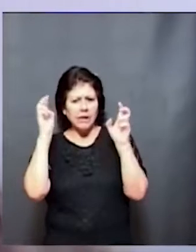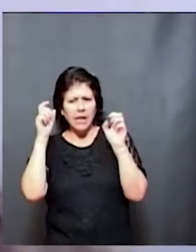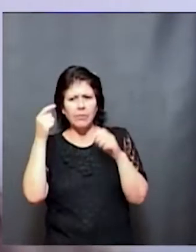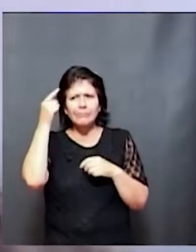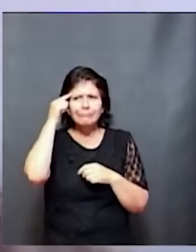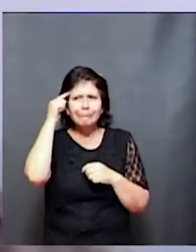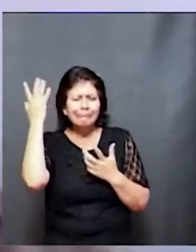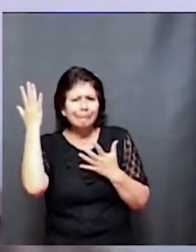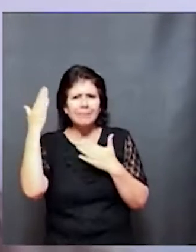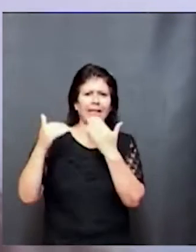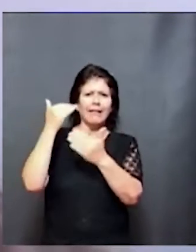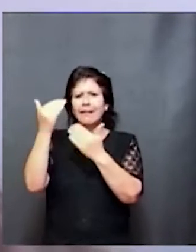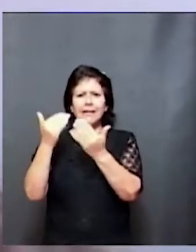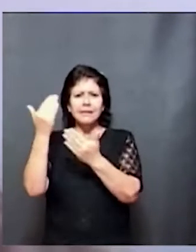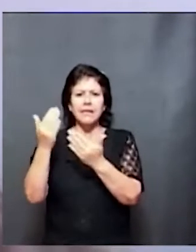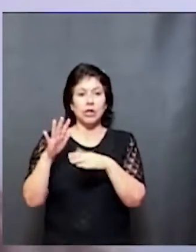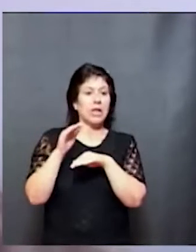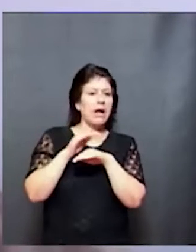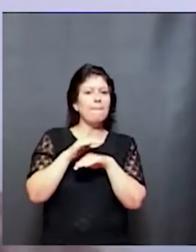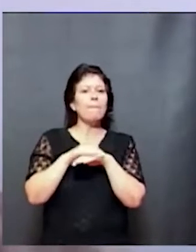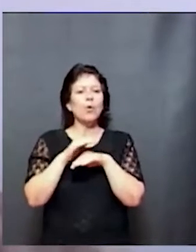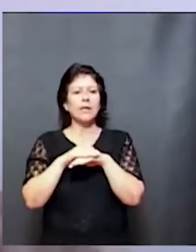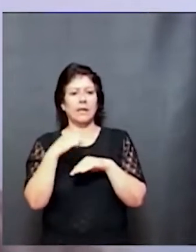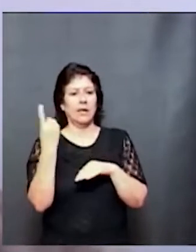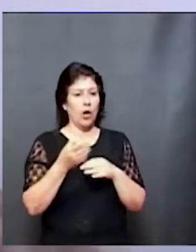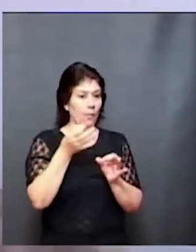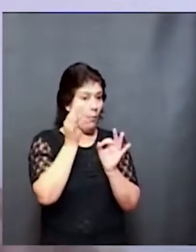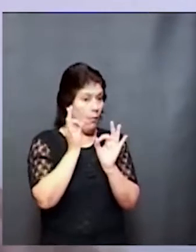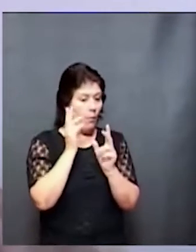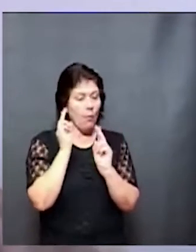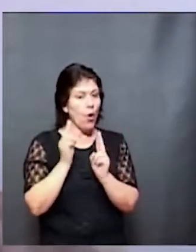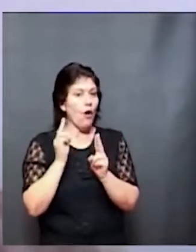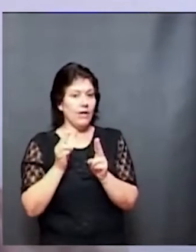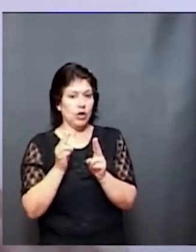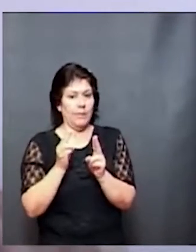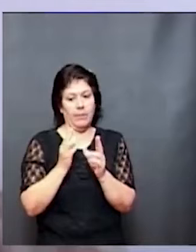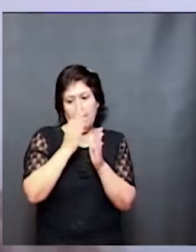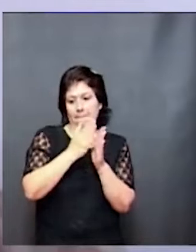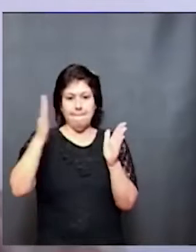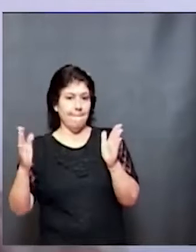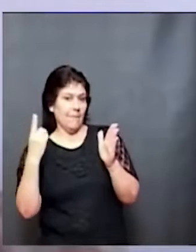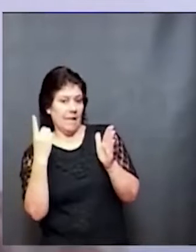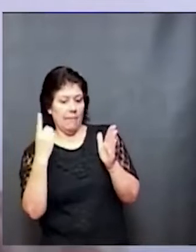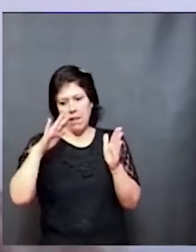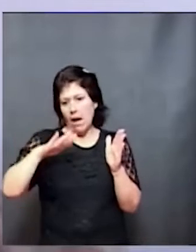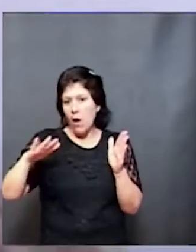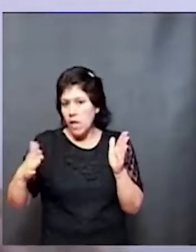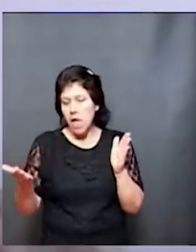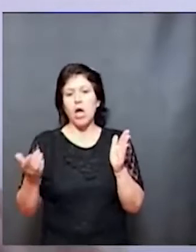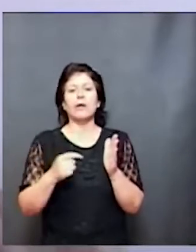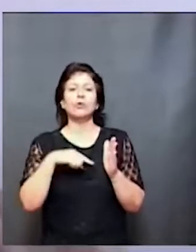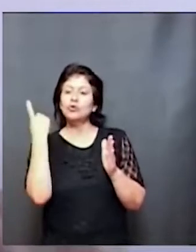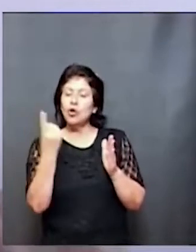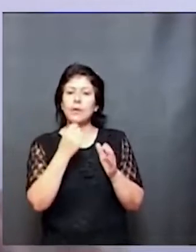la gran responsabilidad que tenemos los educadores en esta primera etapa de la vida de los chicos con los que estamos